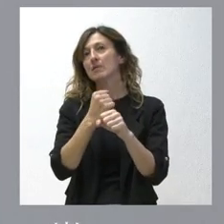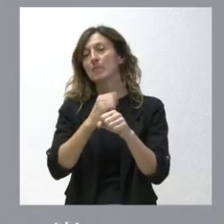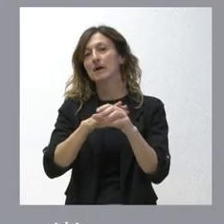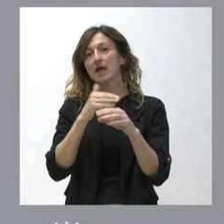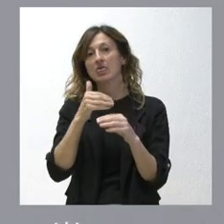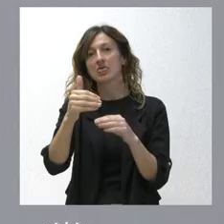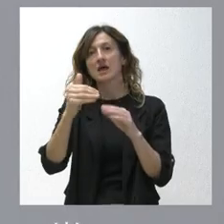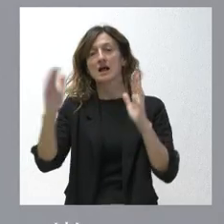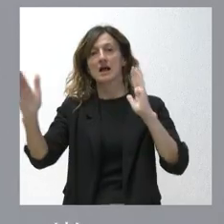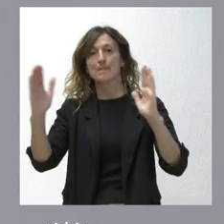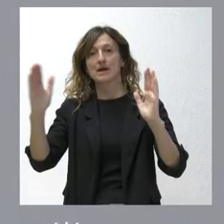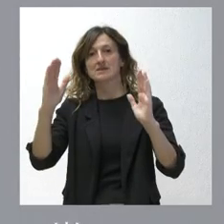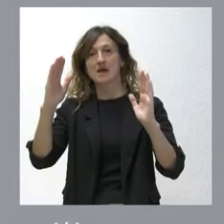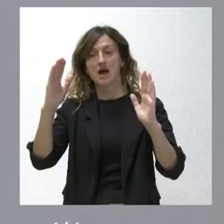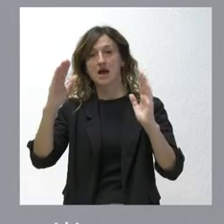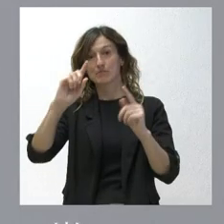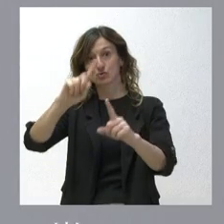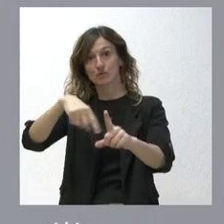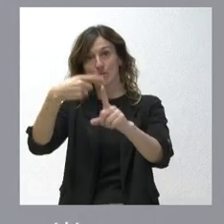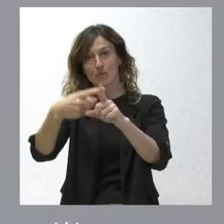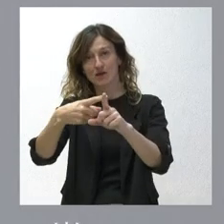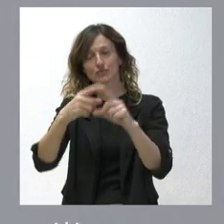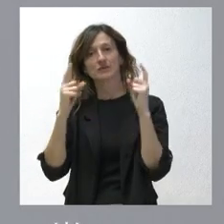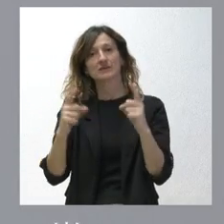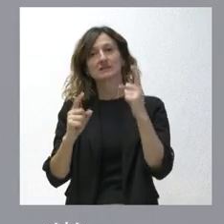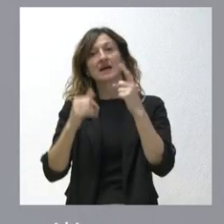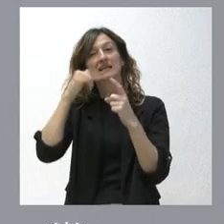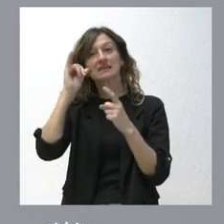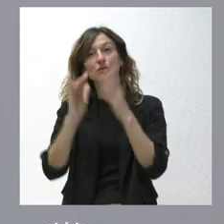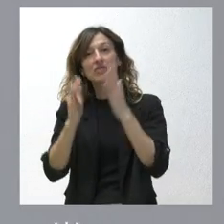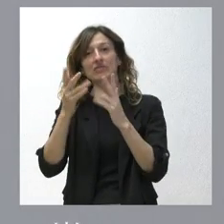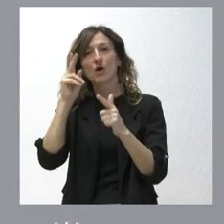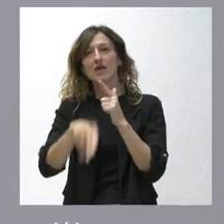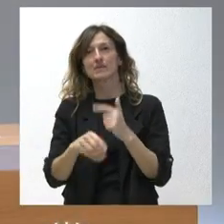campaña y en el próximo año para evitar desde ya el riesgo de estos incendios.